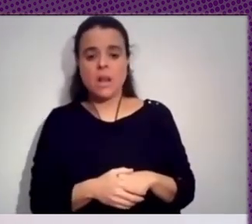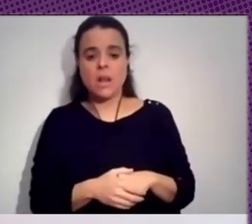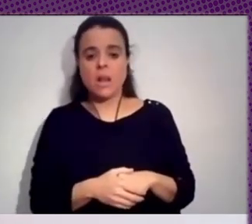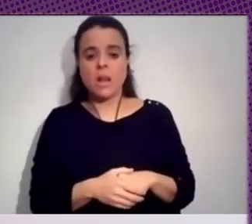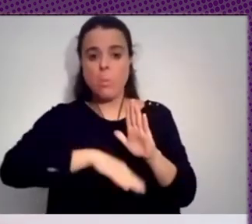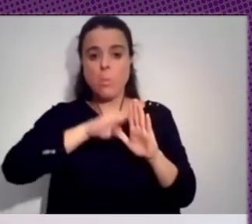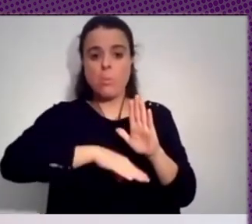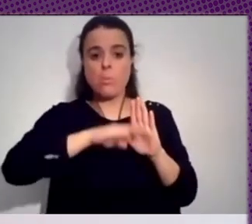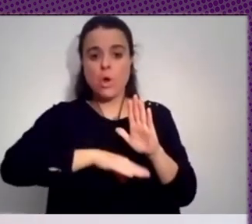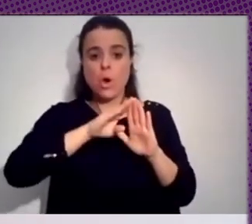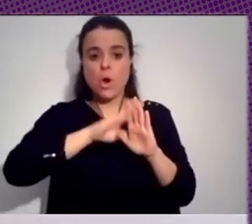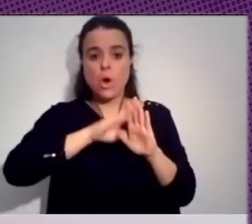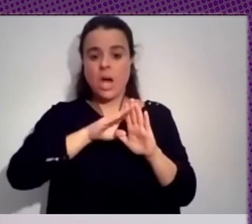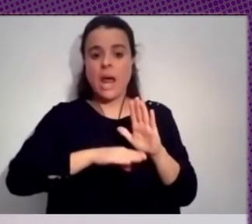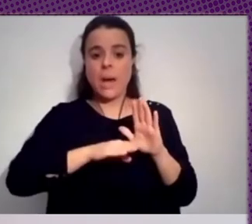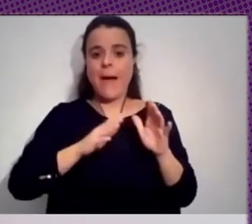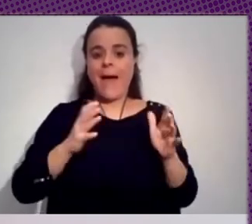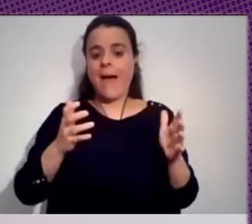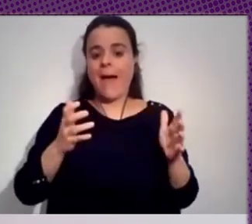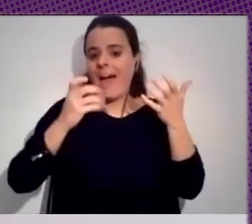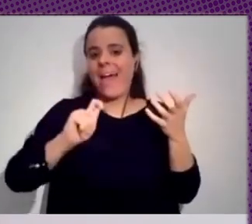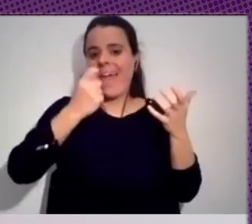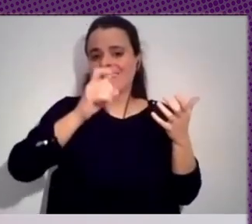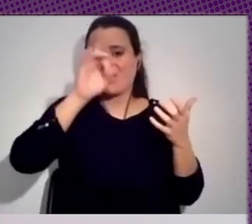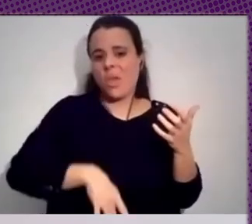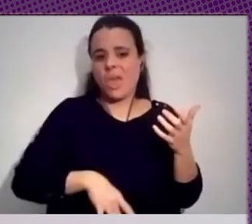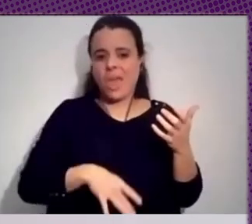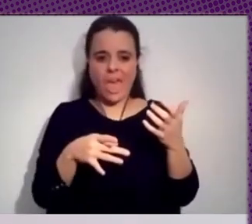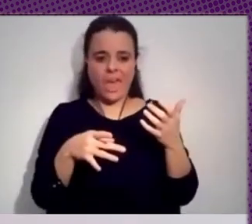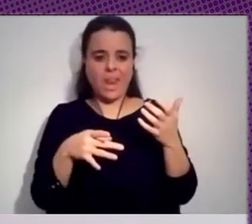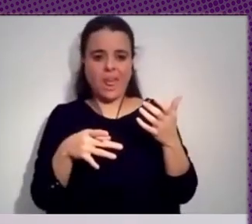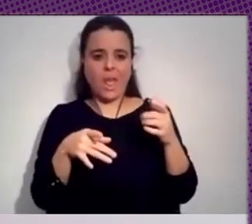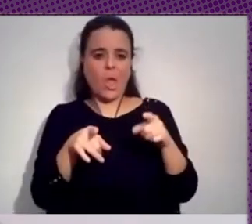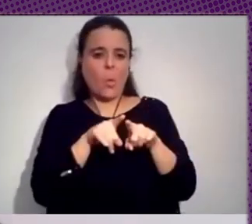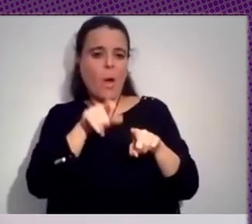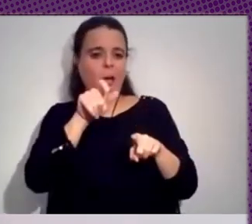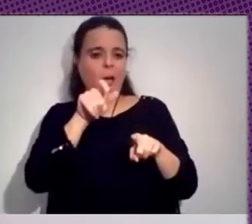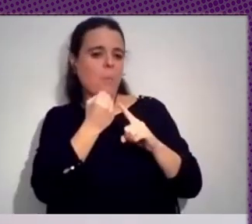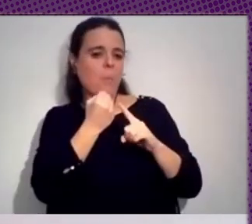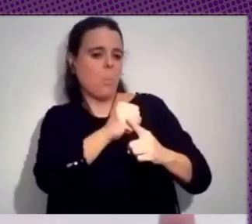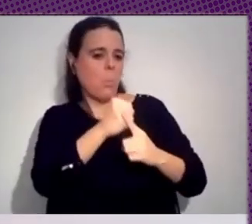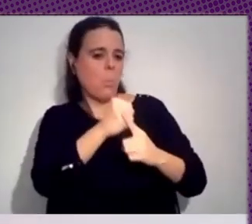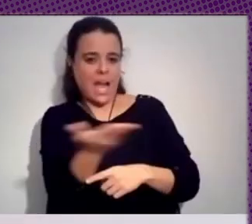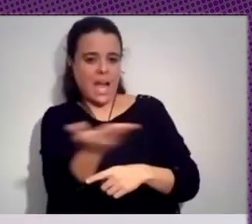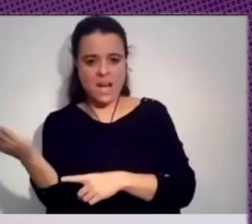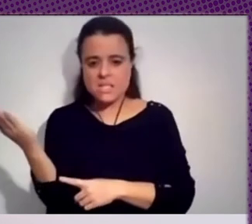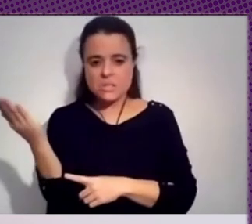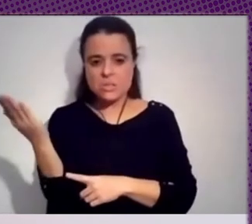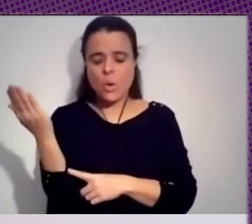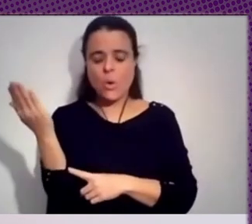que hace de incel el que el que es un poco el que hace bullying al resto de concursantes el personaje